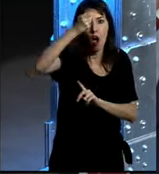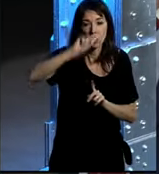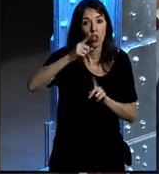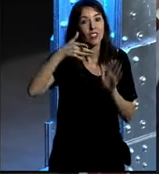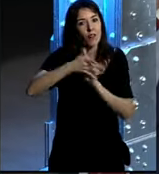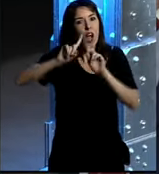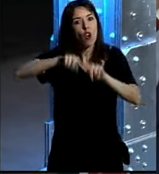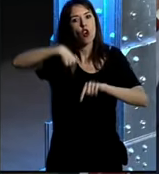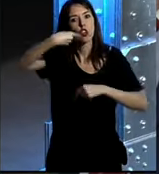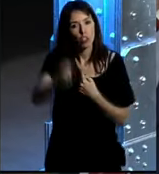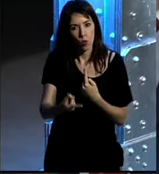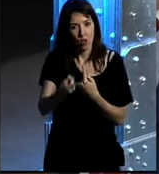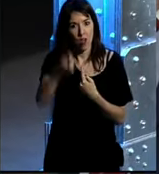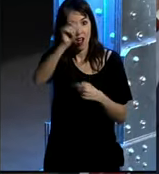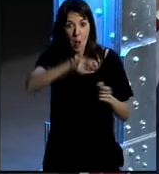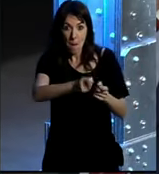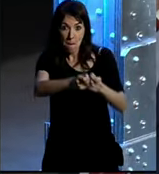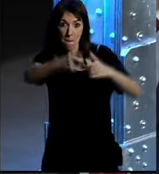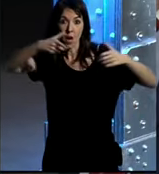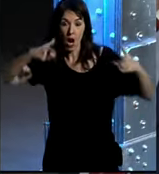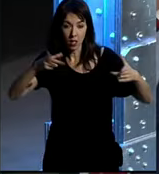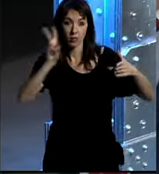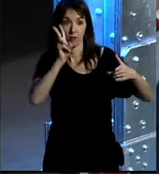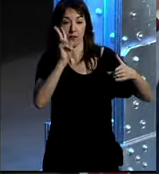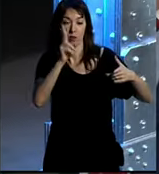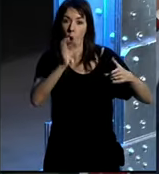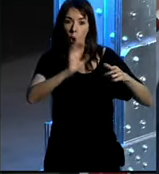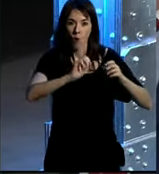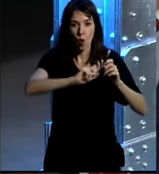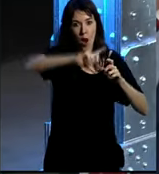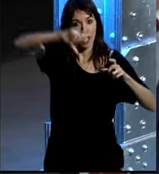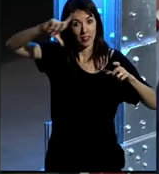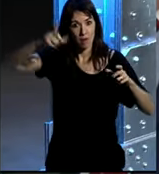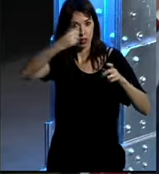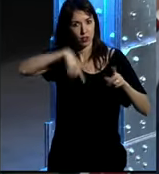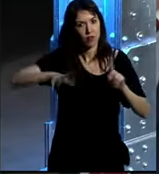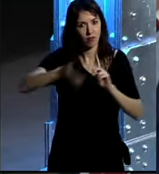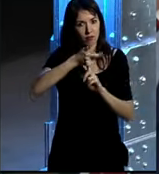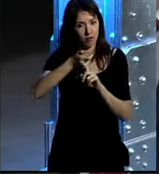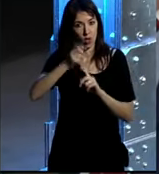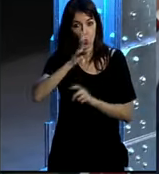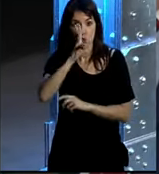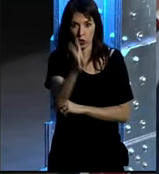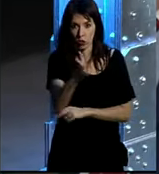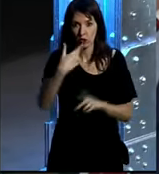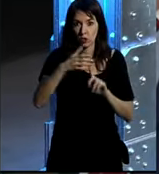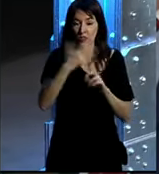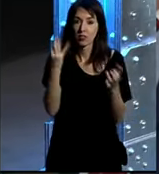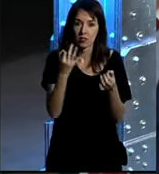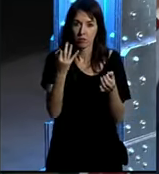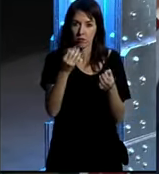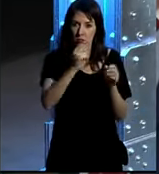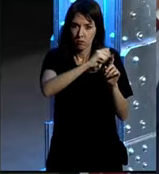consecuencia y el crecimiento que veis ahí o el tamaño que veis ahí que hemos conseguido en estos cuatro años es